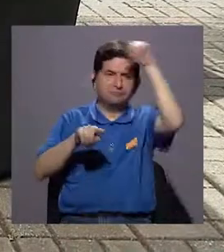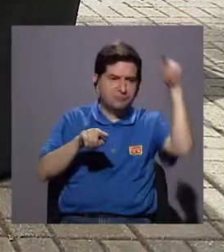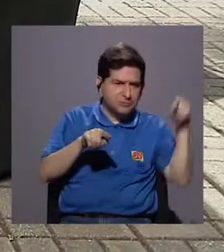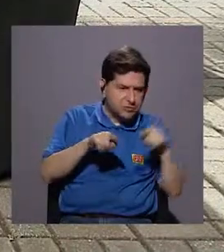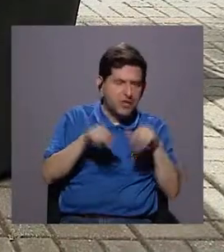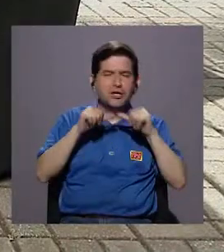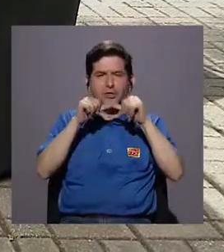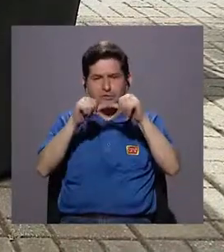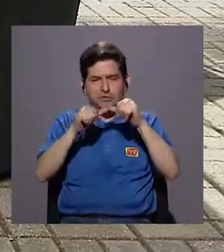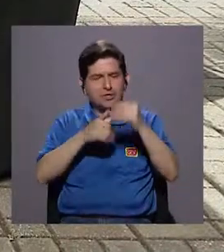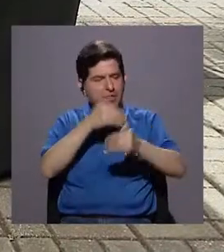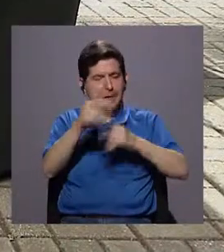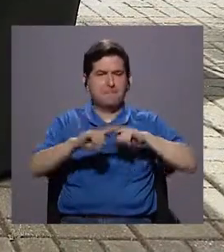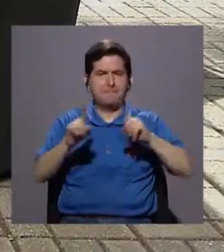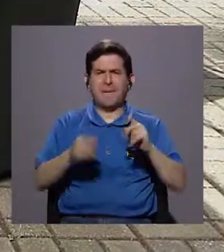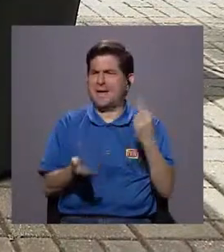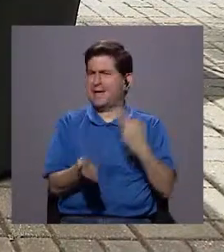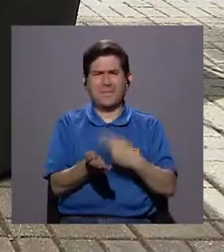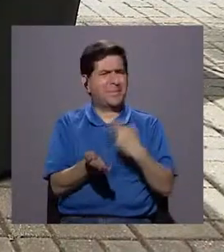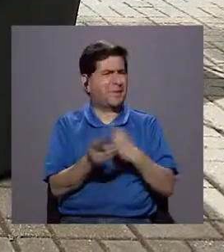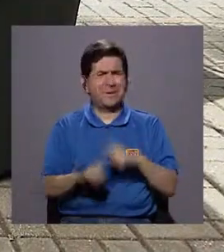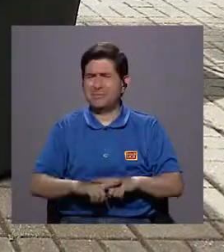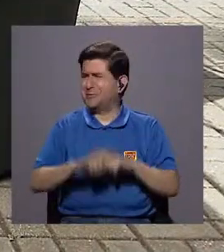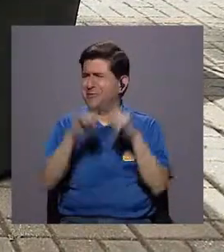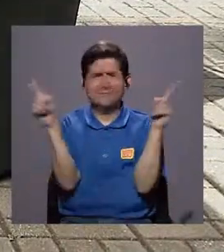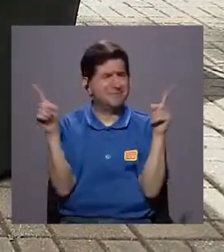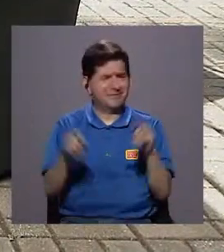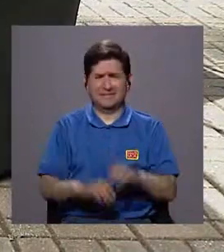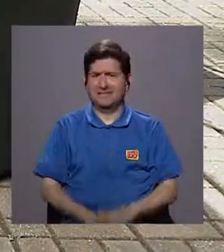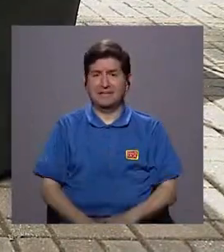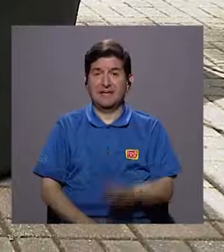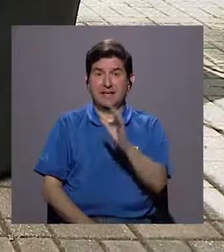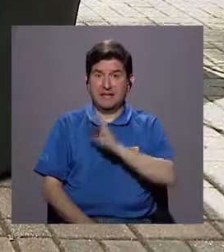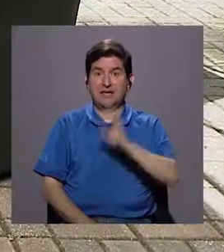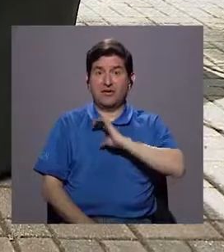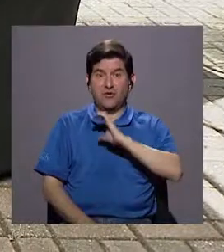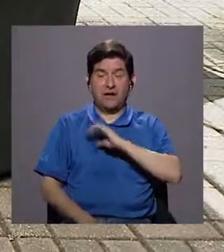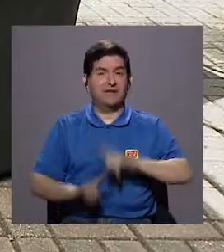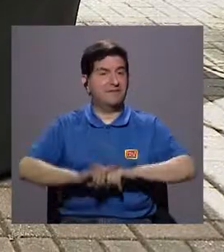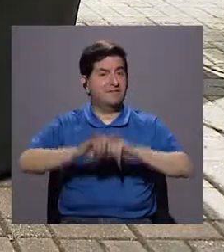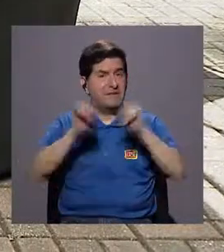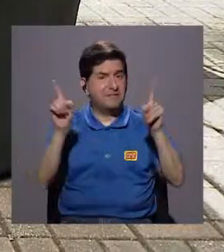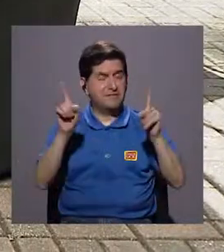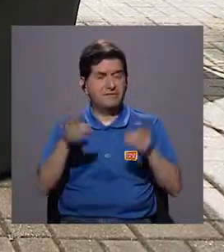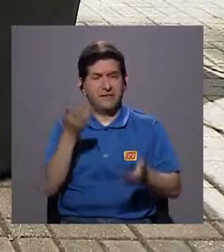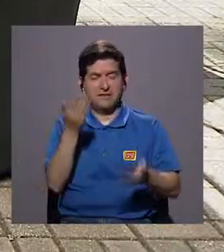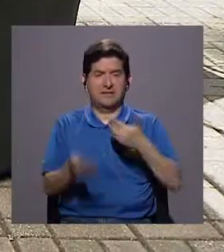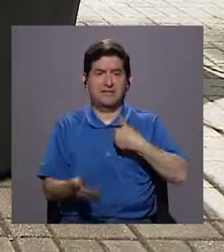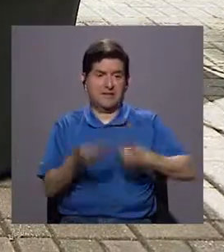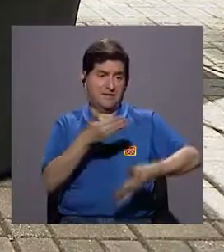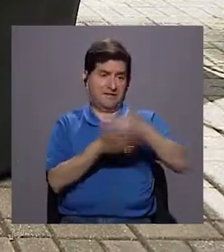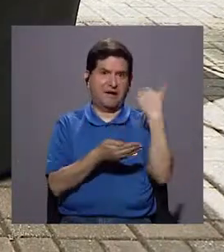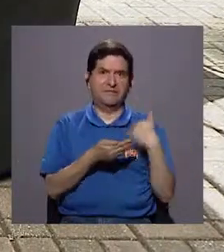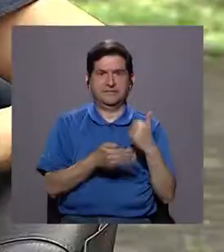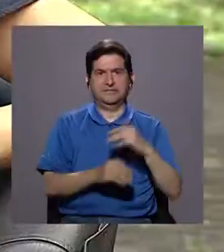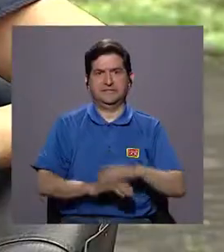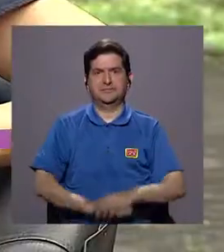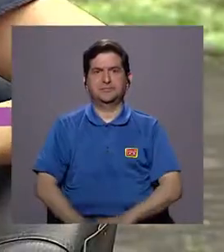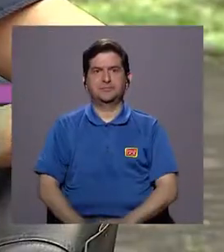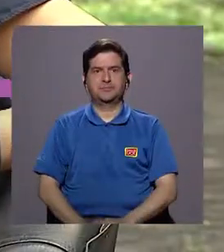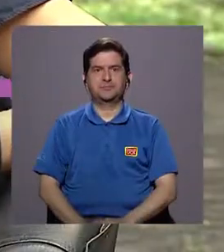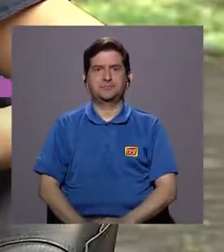pero bajo un ritmo completamente diferente y con calidades completamente diferentes a las que tenían antes.